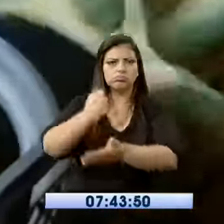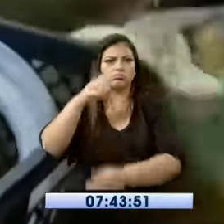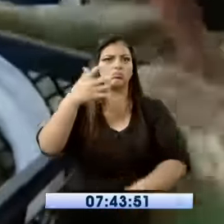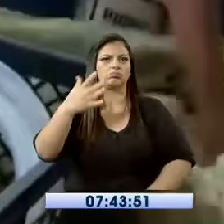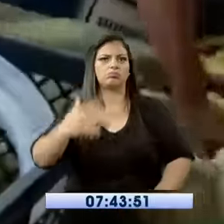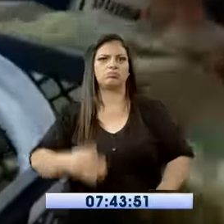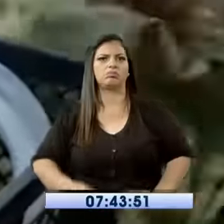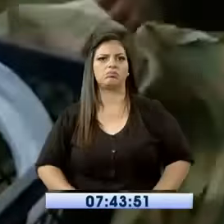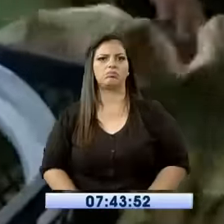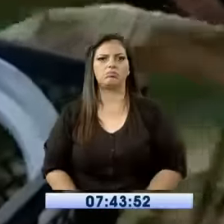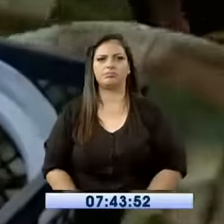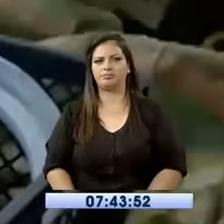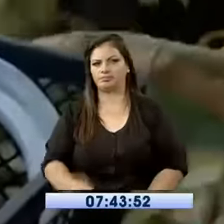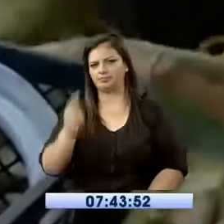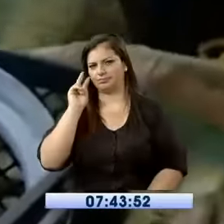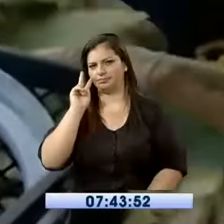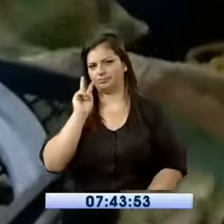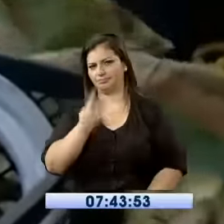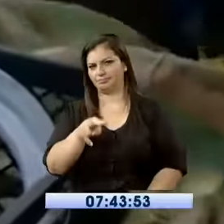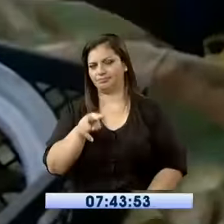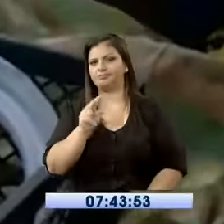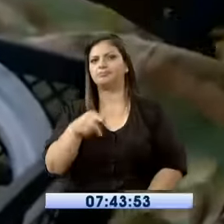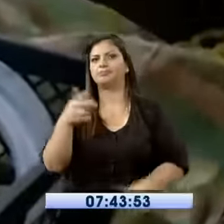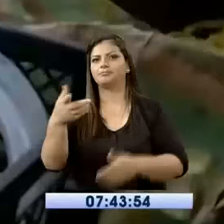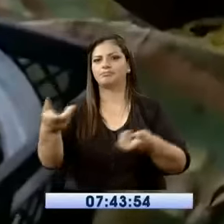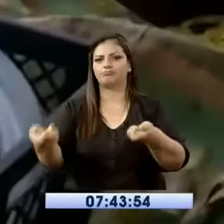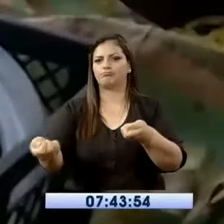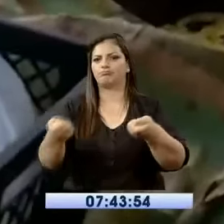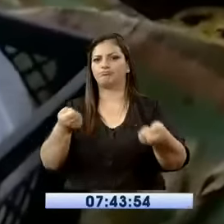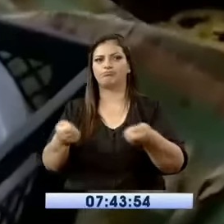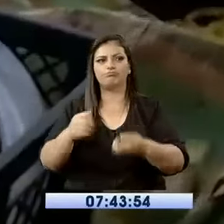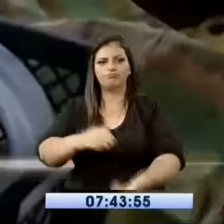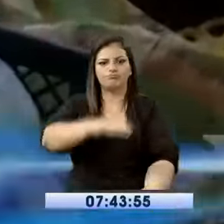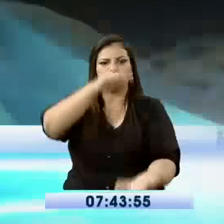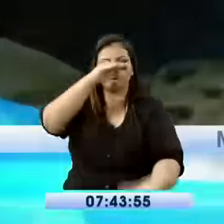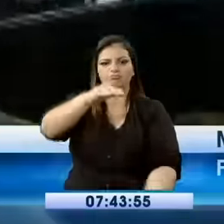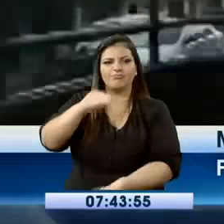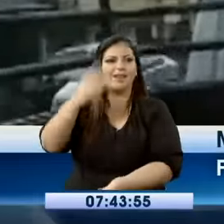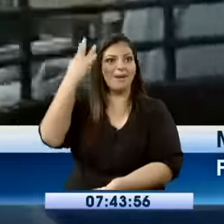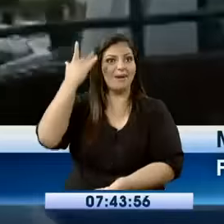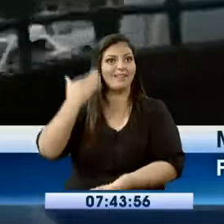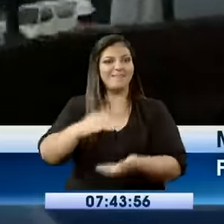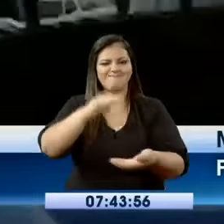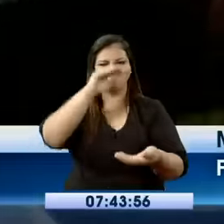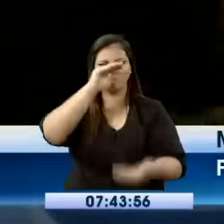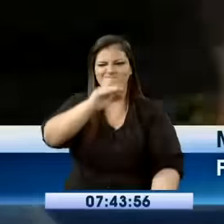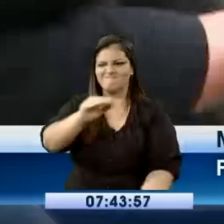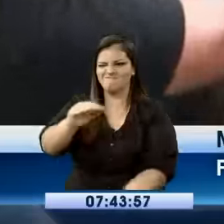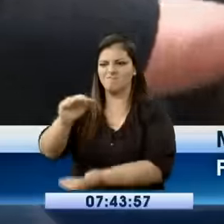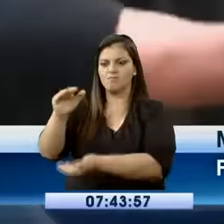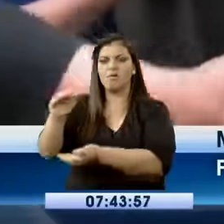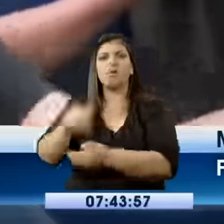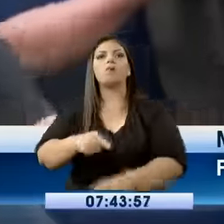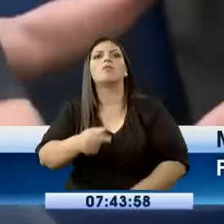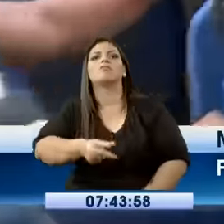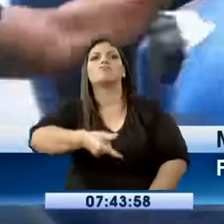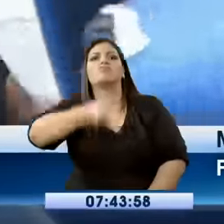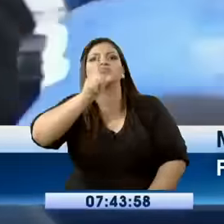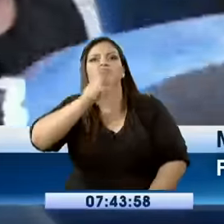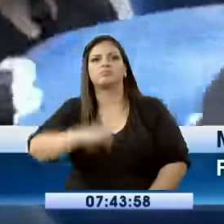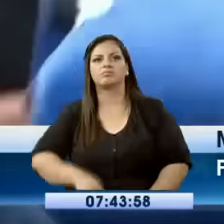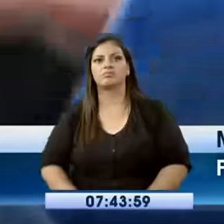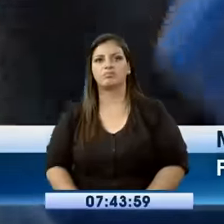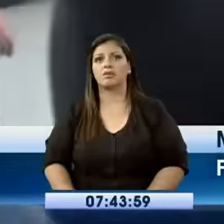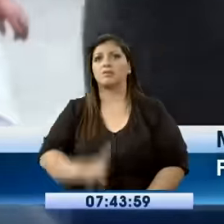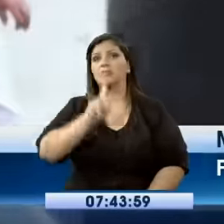Camufladas con naranjas estaban las canecas llenas de licor artesanal. Según la Dirección General de Inteligencia de GEI, eran